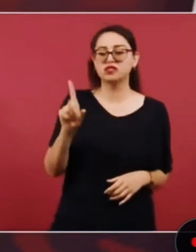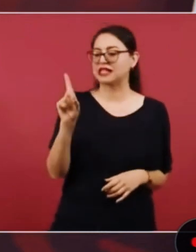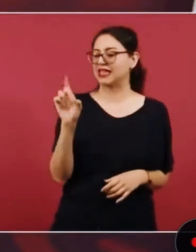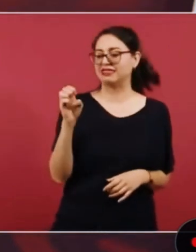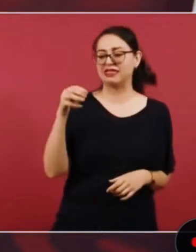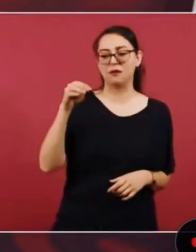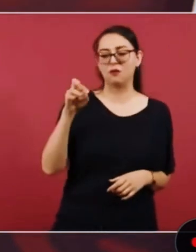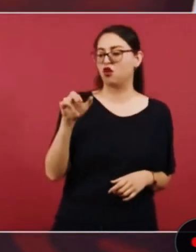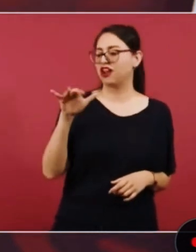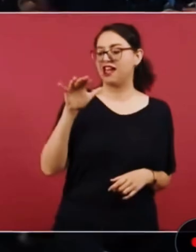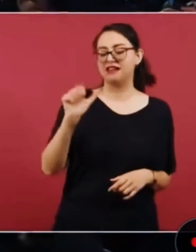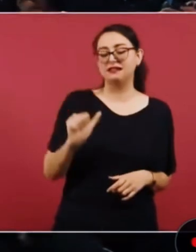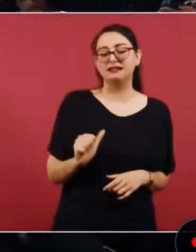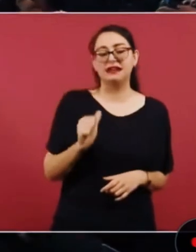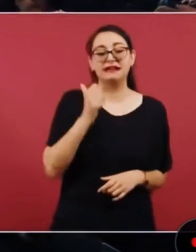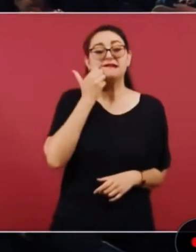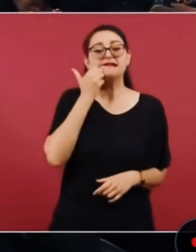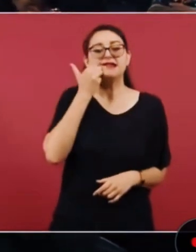de democracia